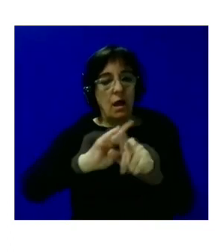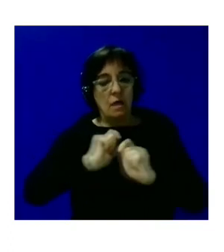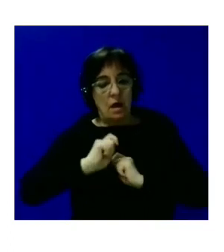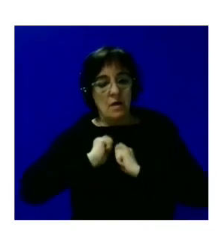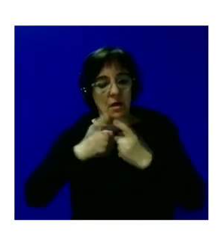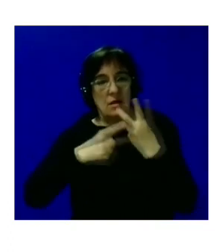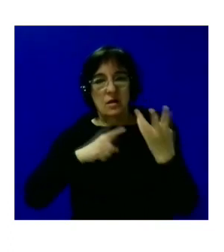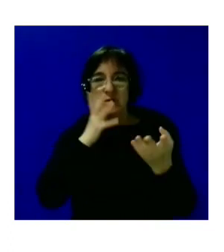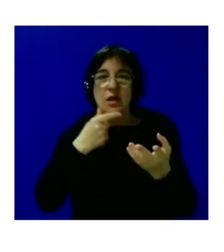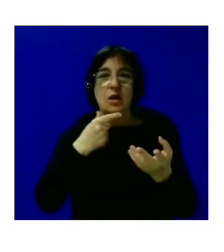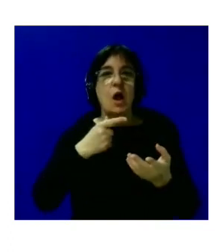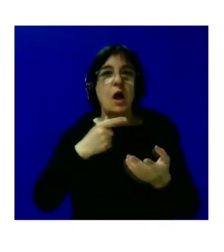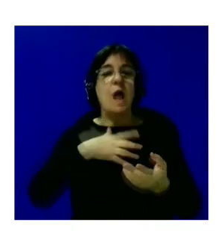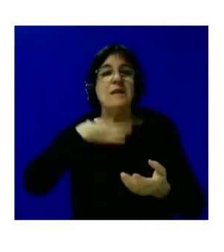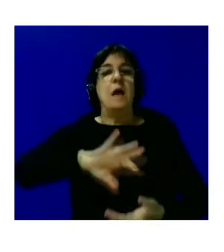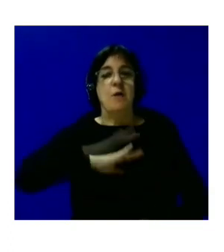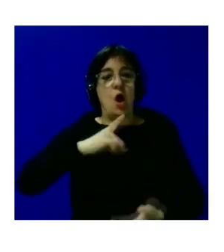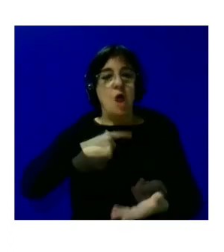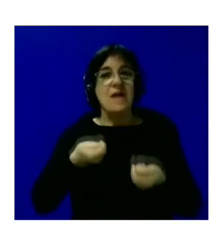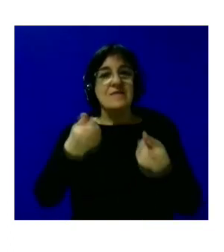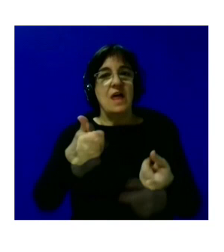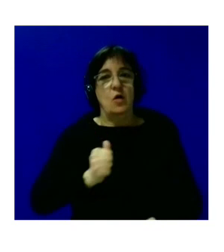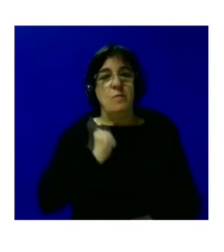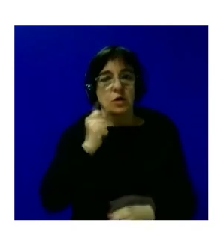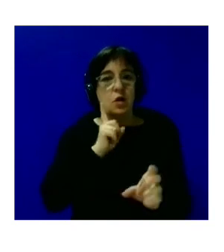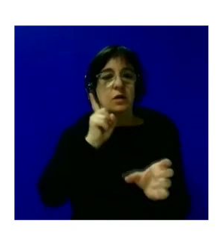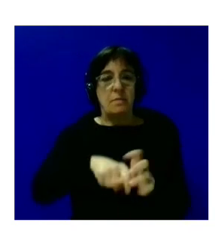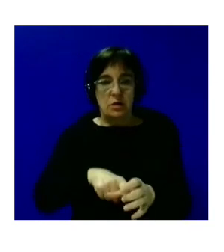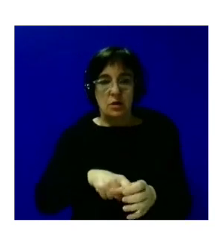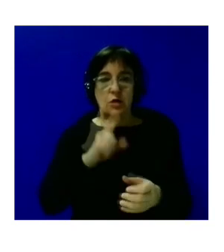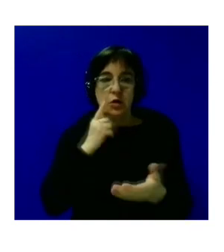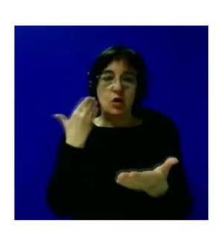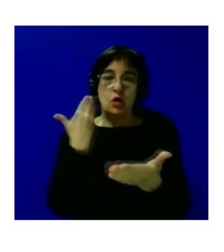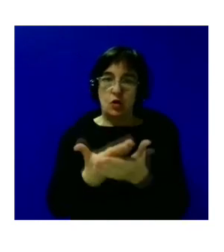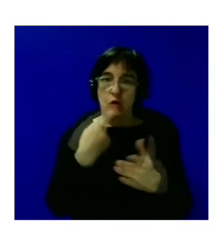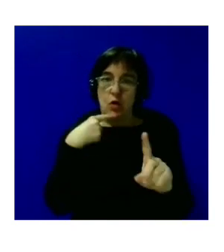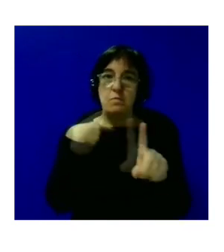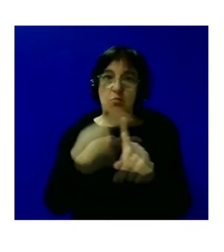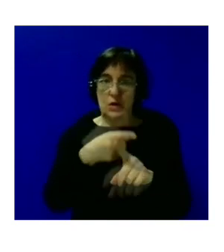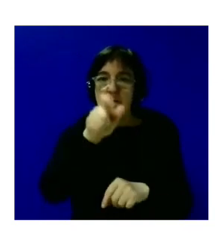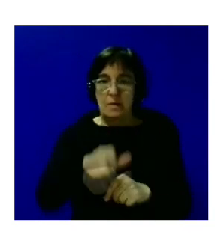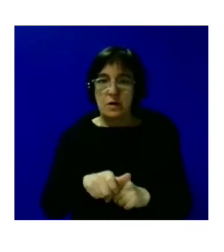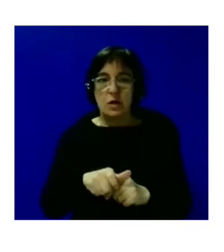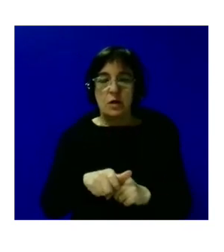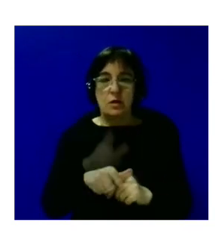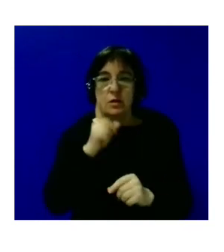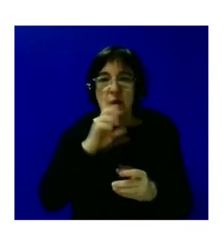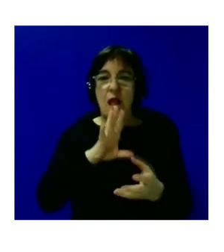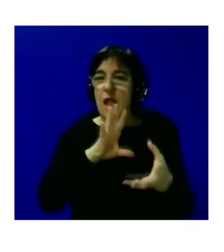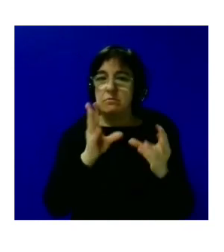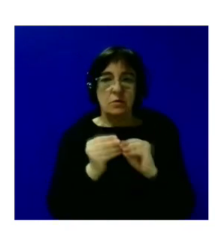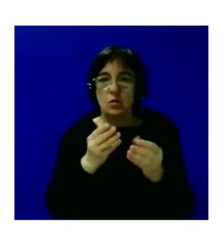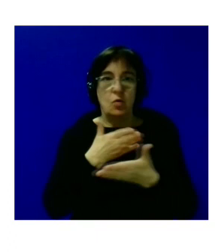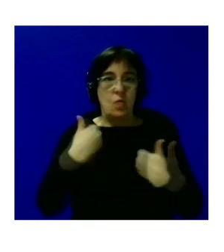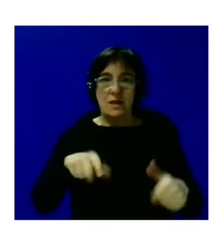con ese discurso capacitista sino con ofrecer oportunidades de participación y de contribución positiva a la persona pues eso va a ser aplicable para cualquier